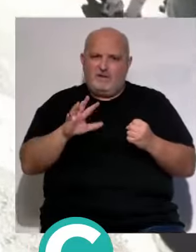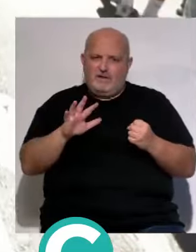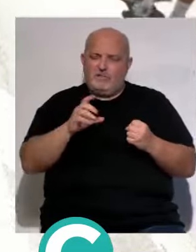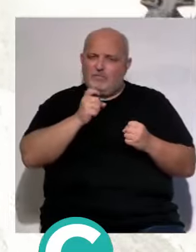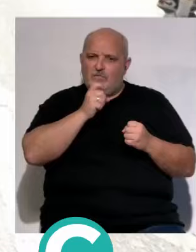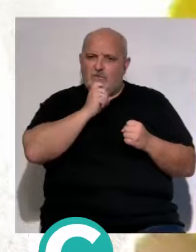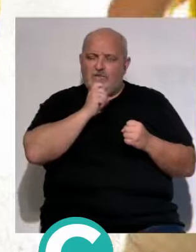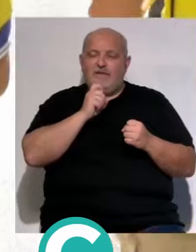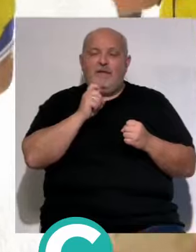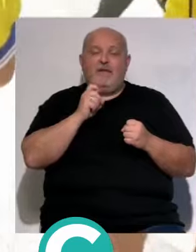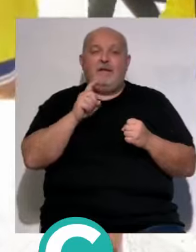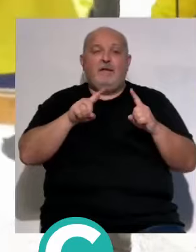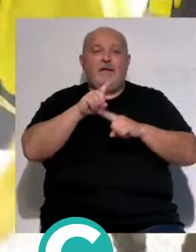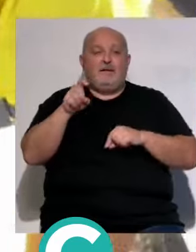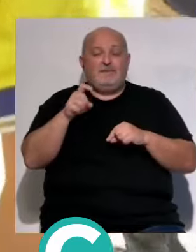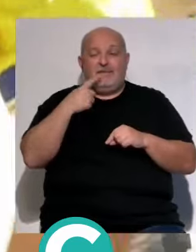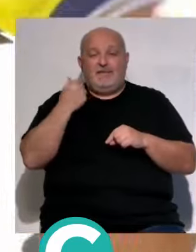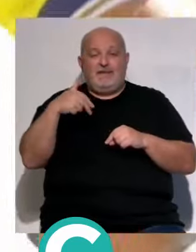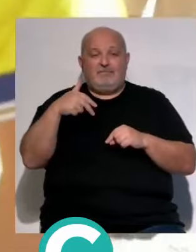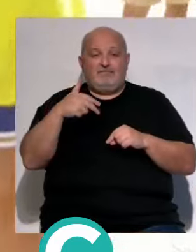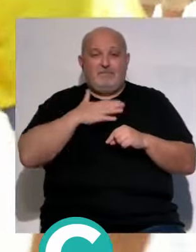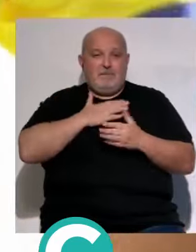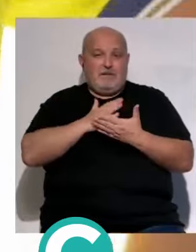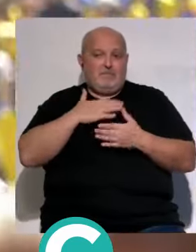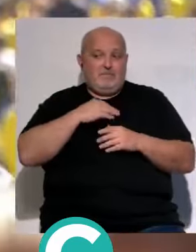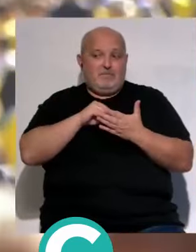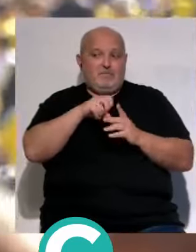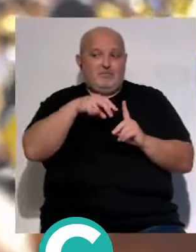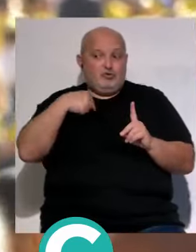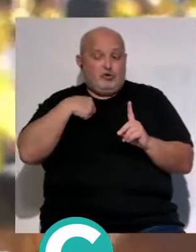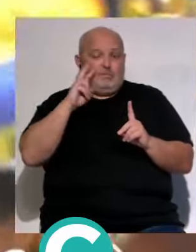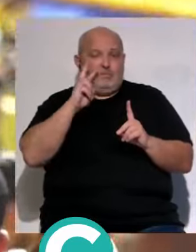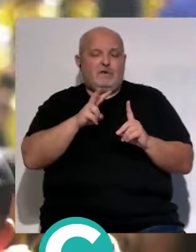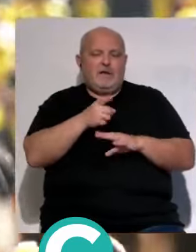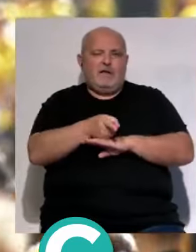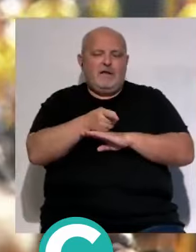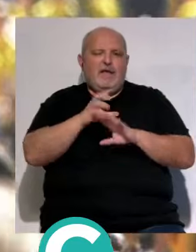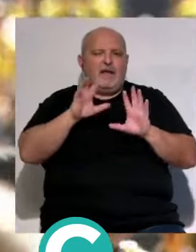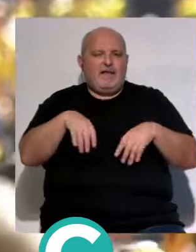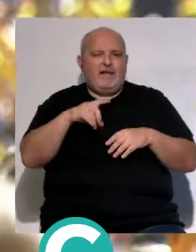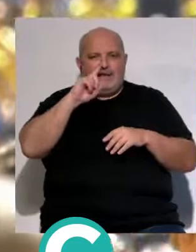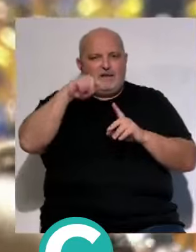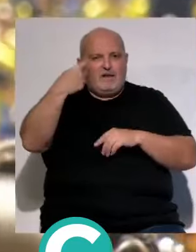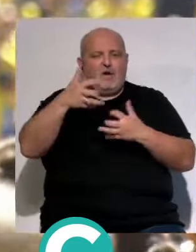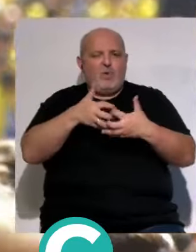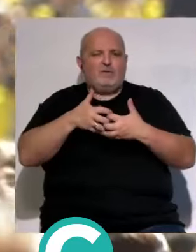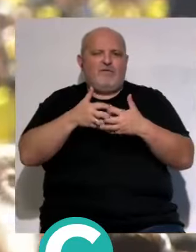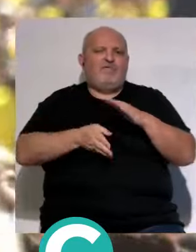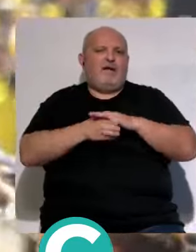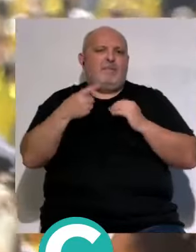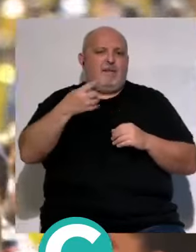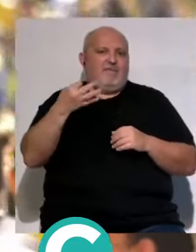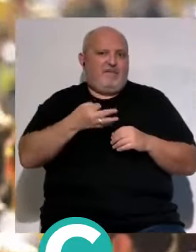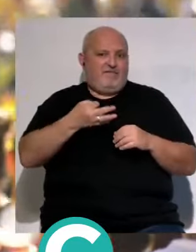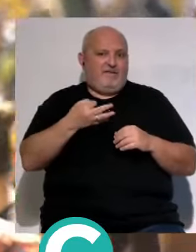complicado ahora a la pregunta de Nacho por lo menos por mi parte como cabista yo sí exijo que el Cádiz esté el año que viene luchando para ascender la primera